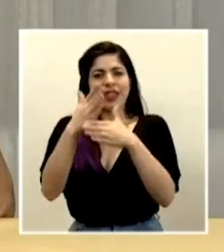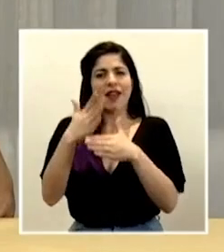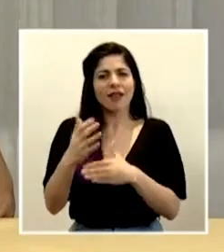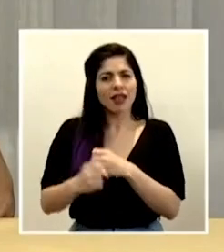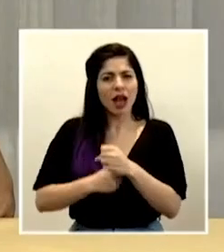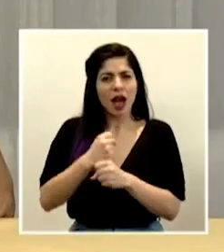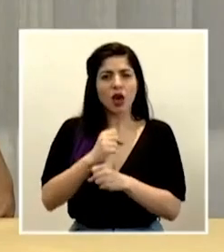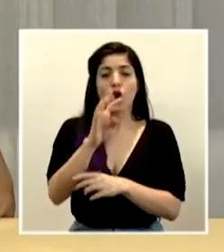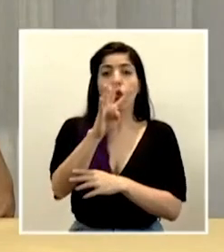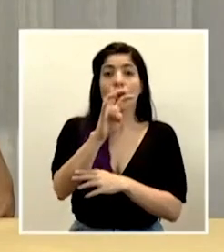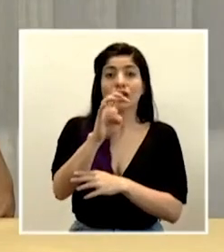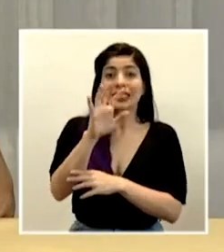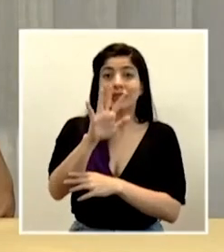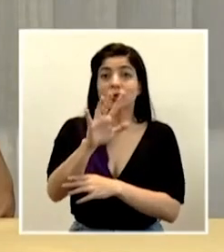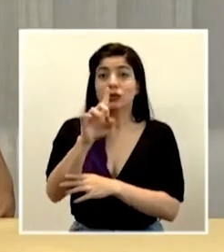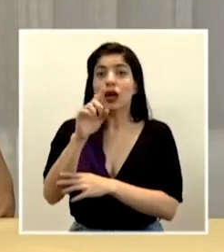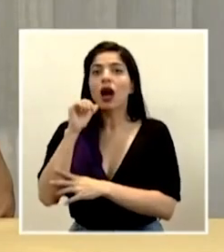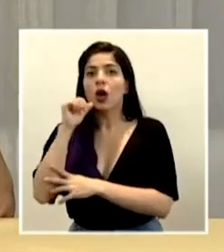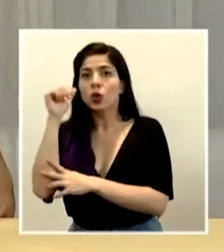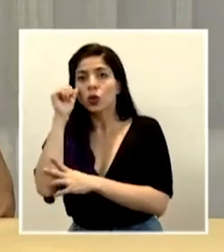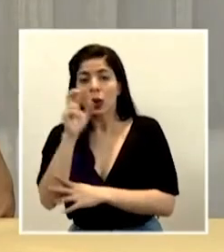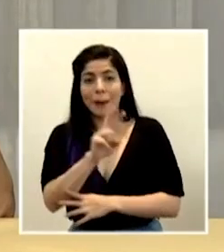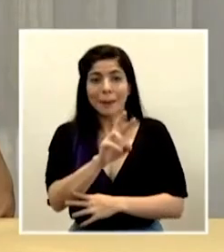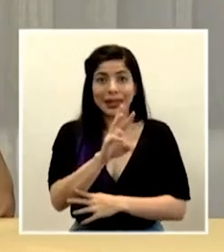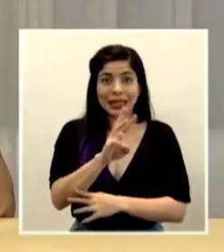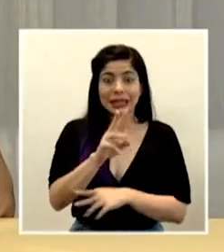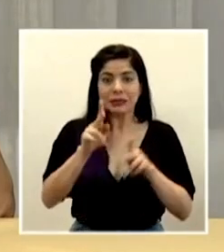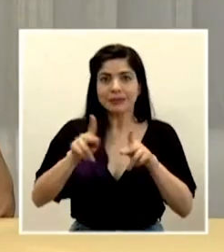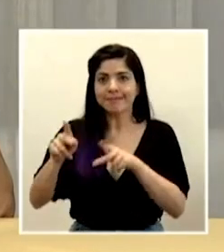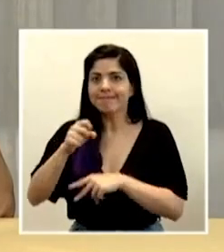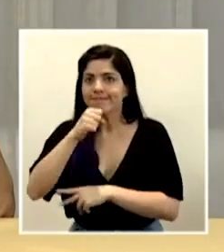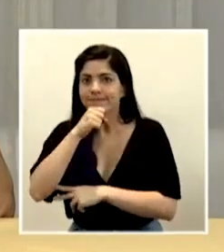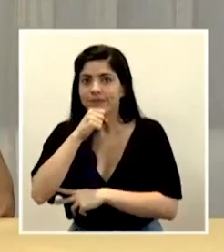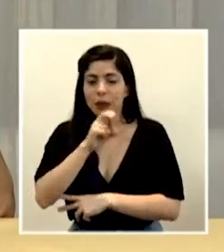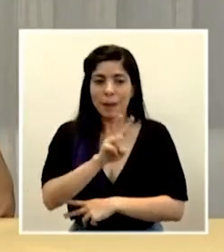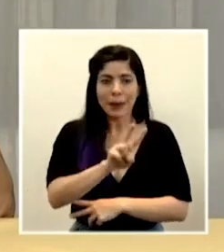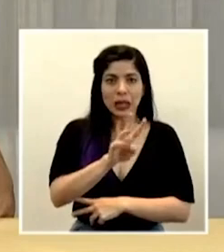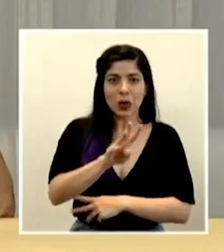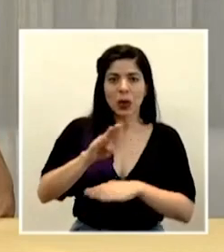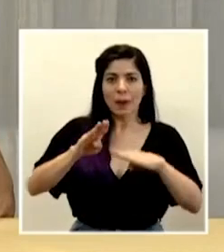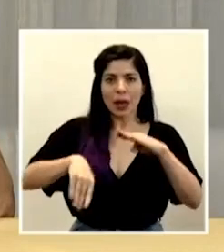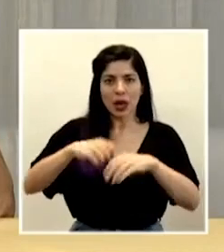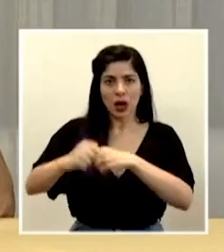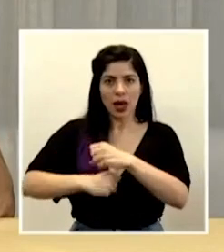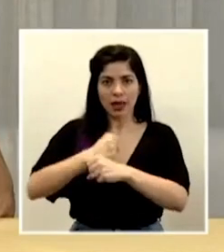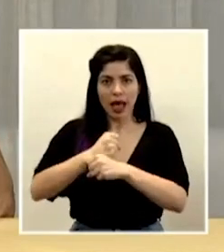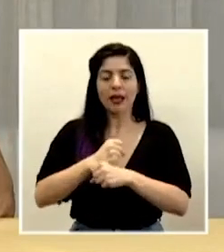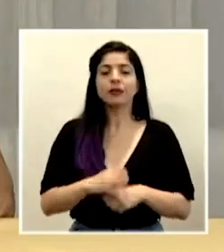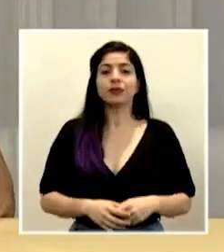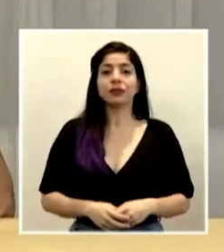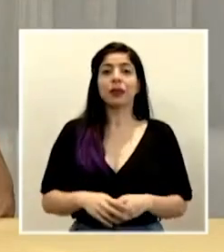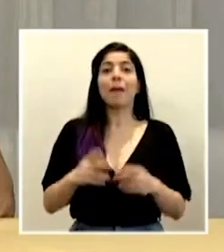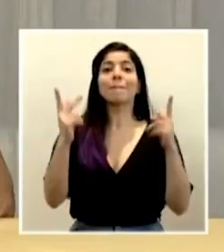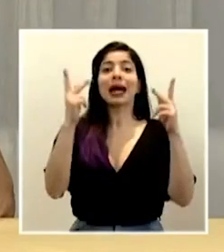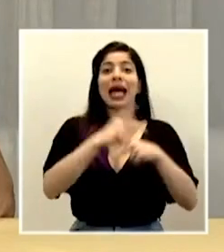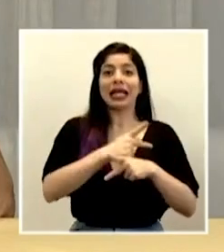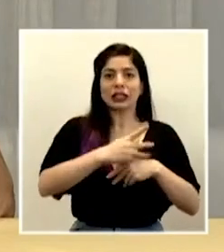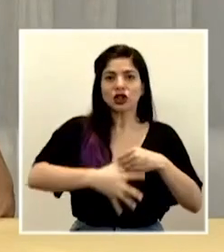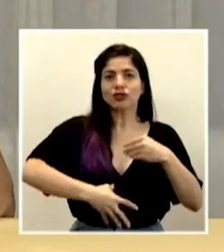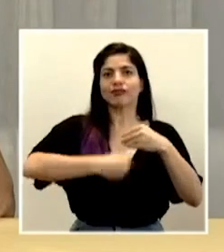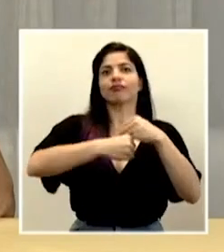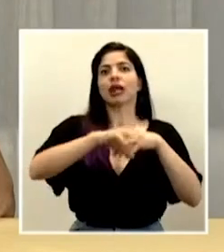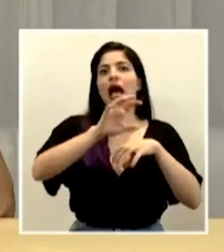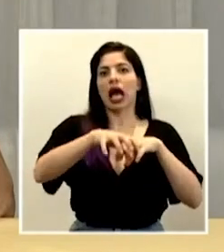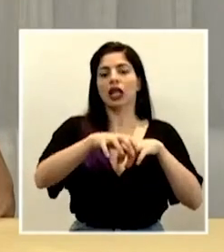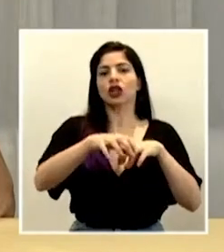distribución 451 adultos, 26 personas mayores y 24 menores de edad. Para eso se suma a los cantones con